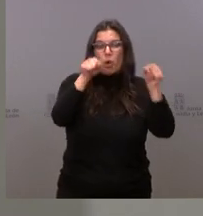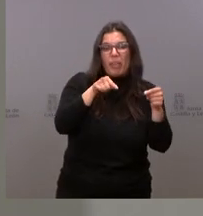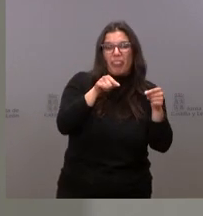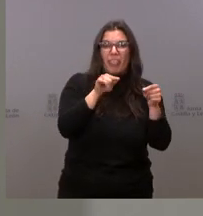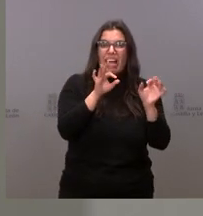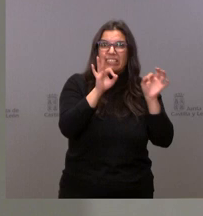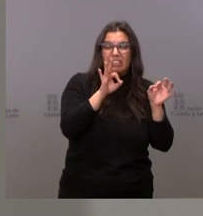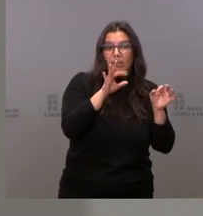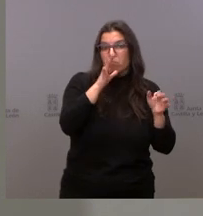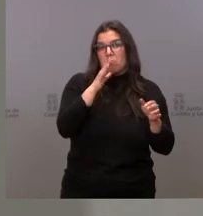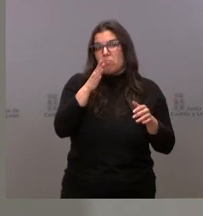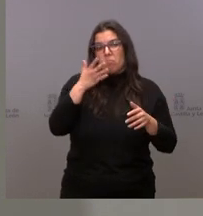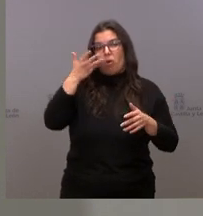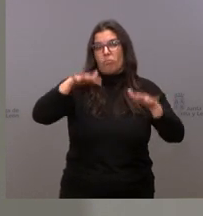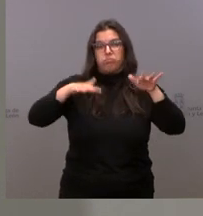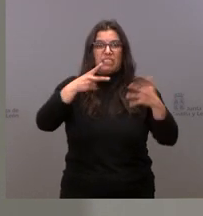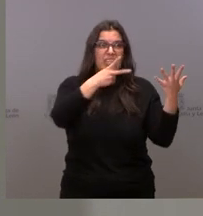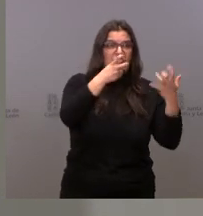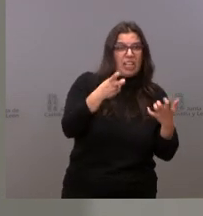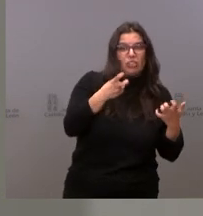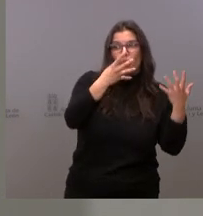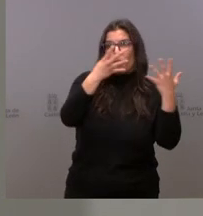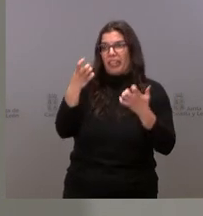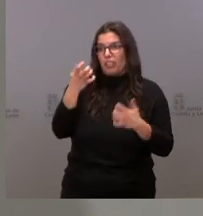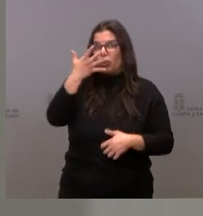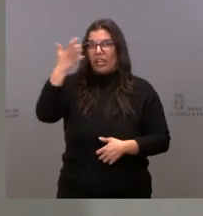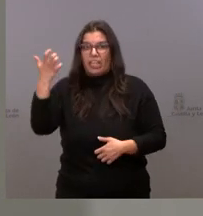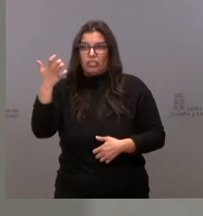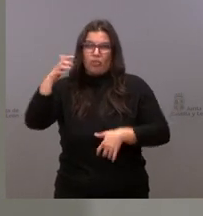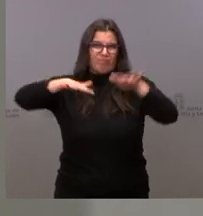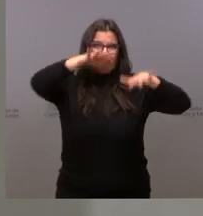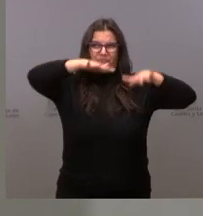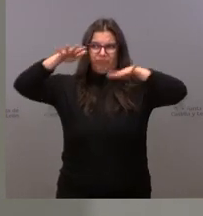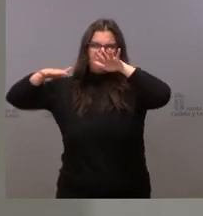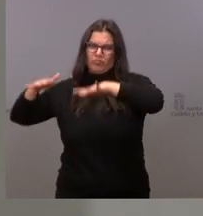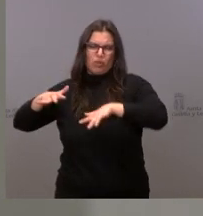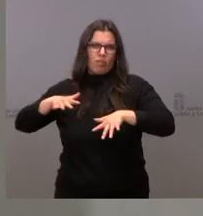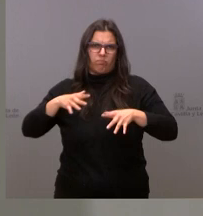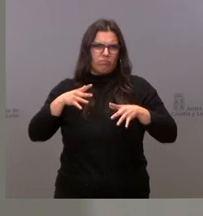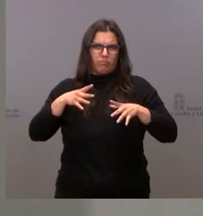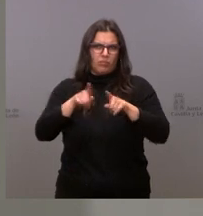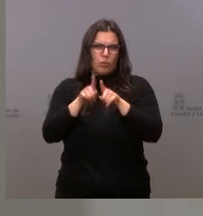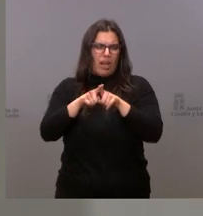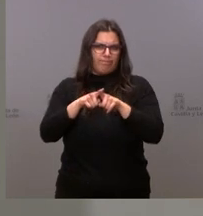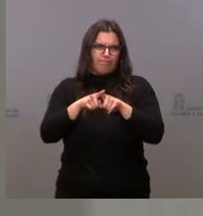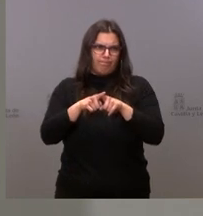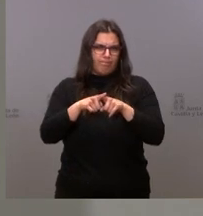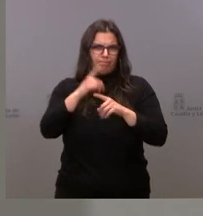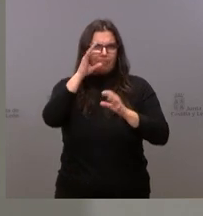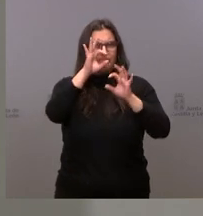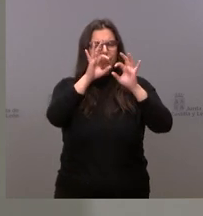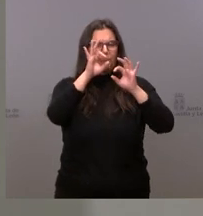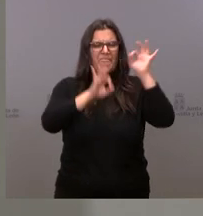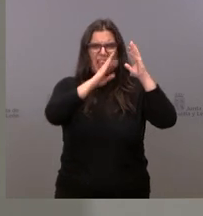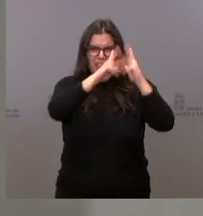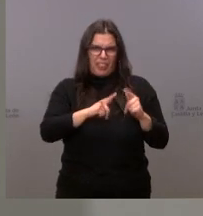que oscilan entre los 700, los 900, los 500. Son todas ellas cifras de incidencia máxima. ¿Qué medidas en